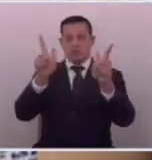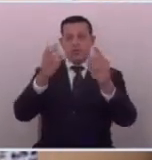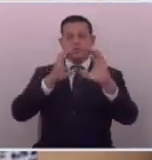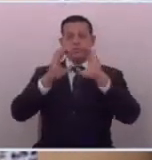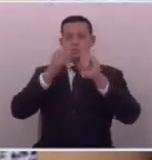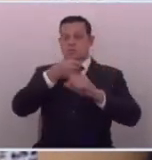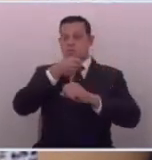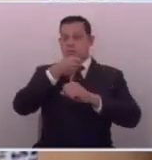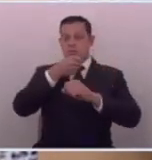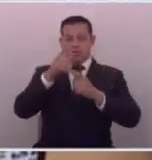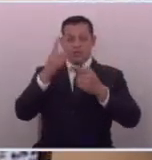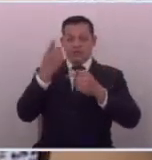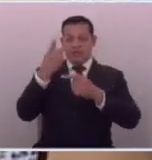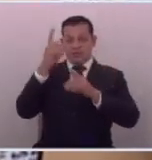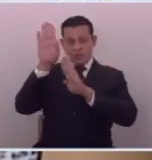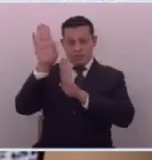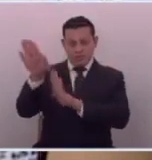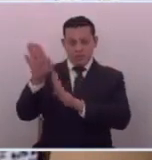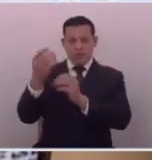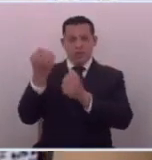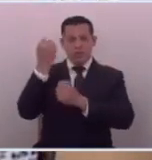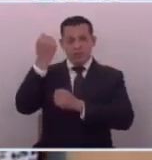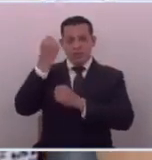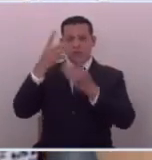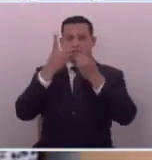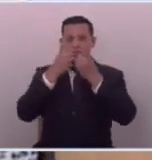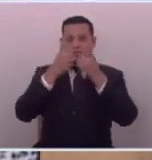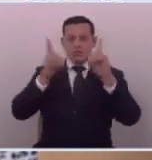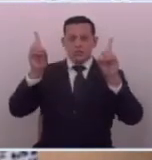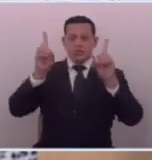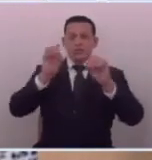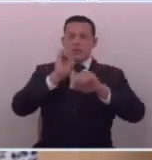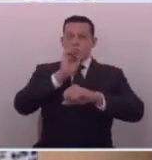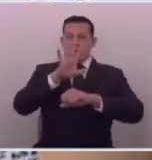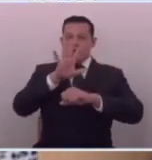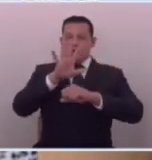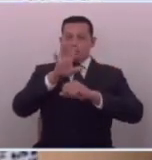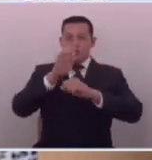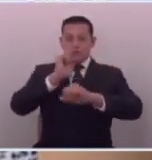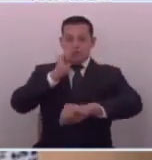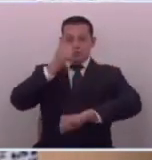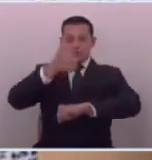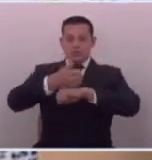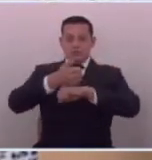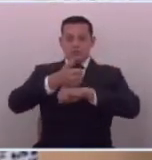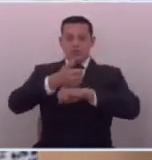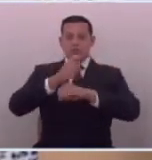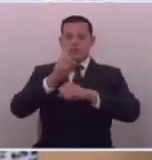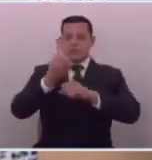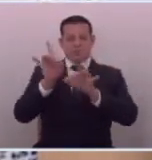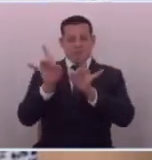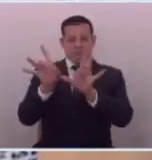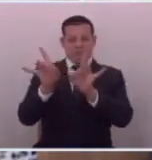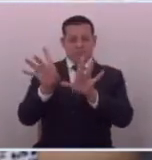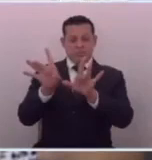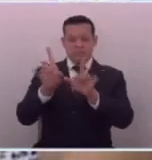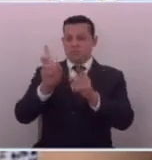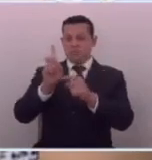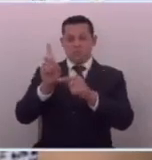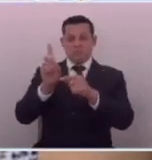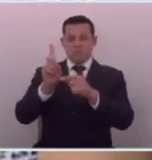es eso respeto a un pilar tan importante de la democracia como lo menciona este pronunciamiento es indignante y es una